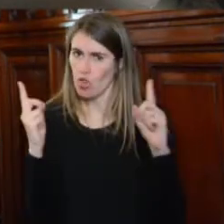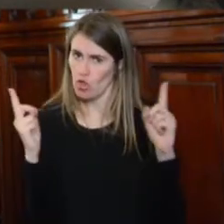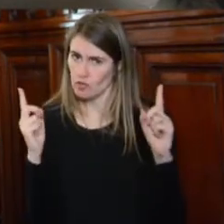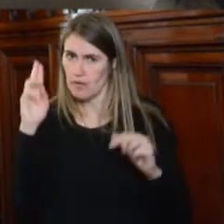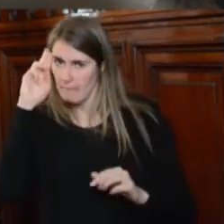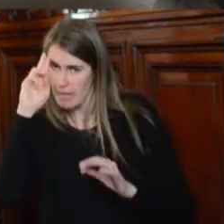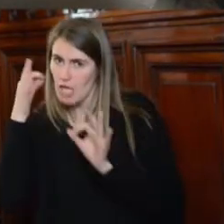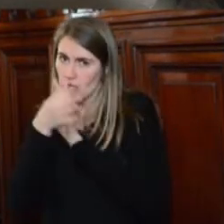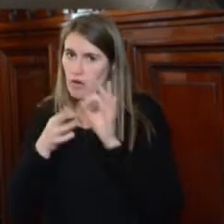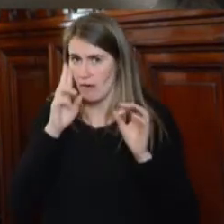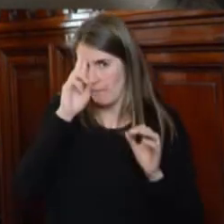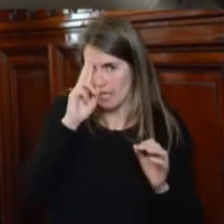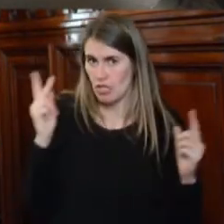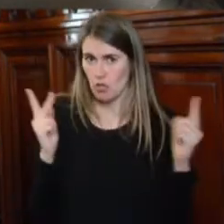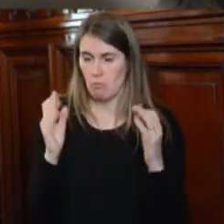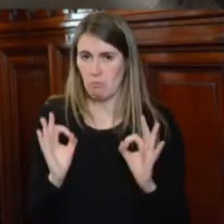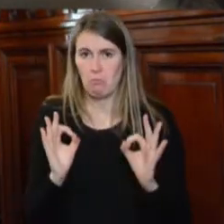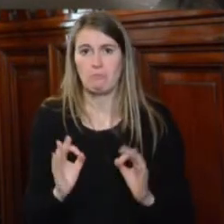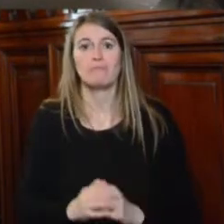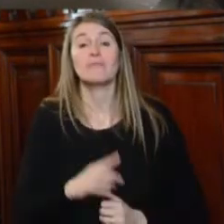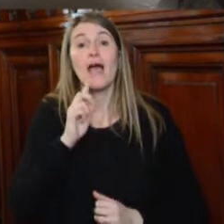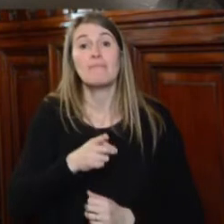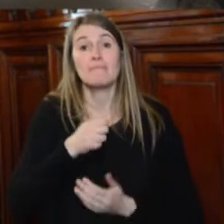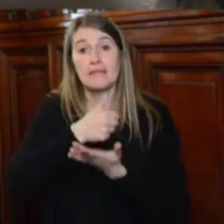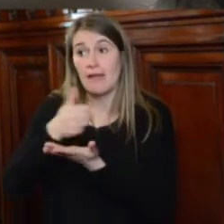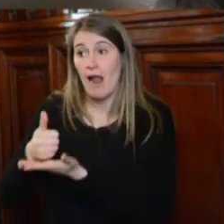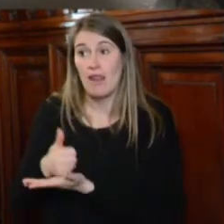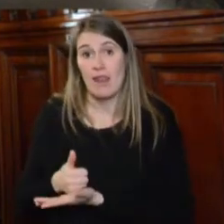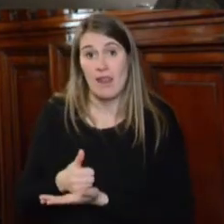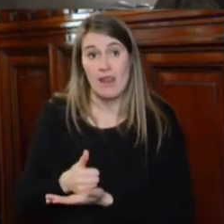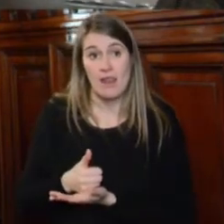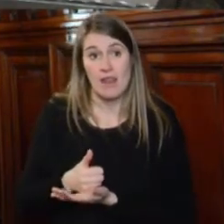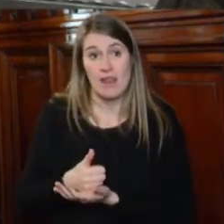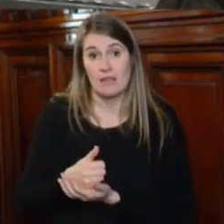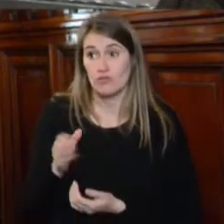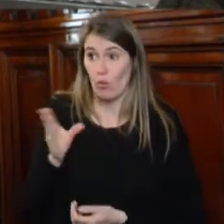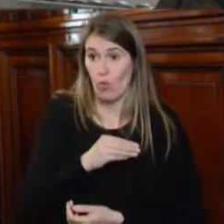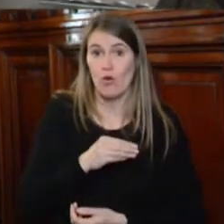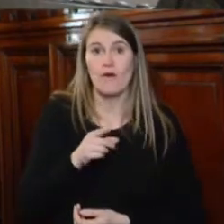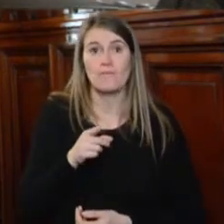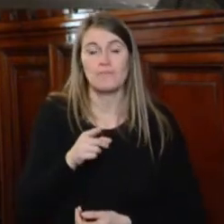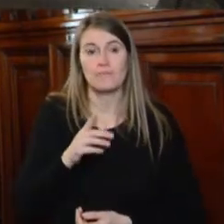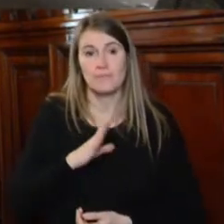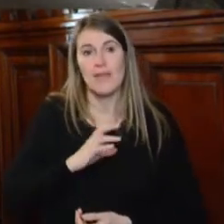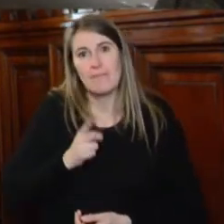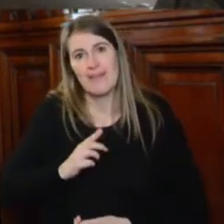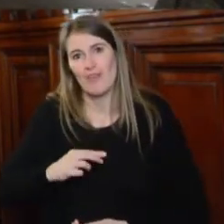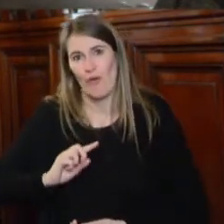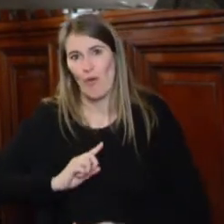Agradecer también la fuerte presencia, en especial el honor de